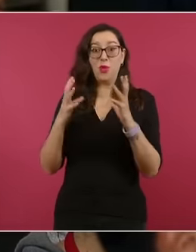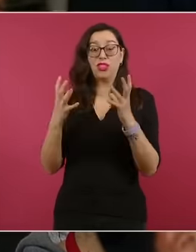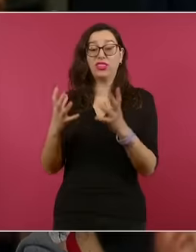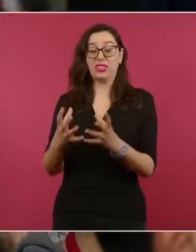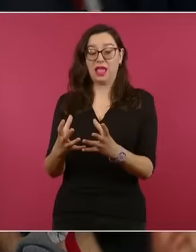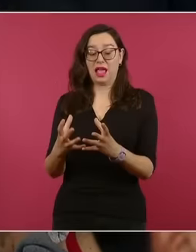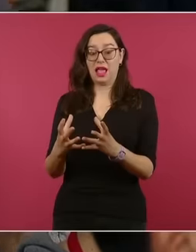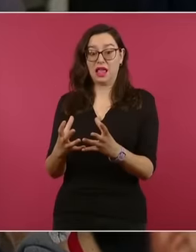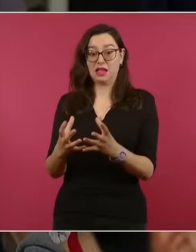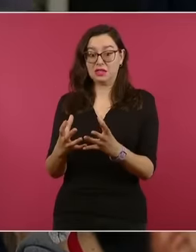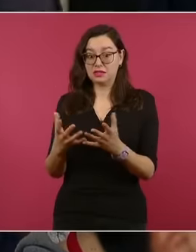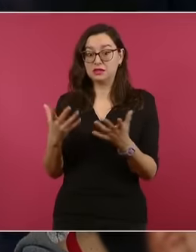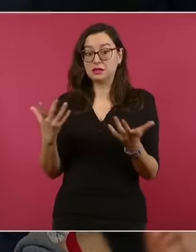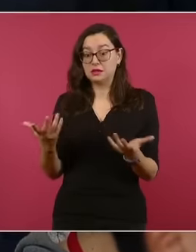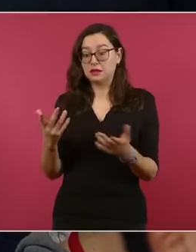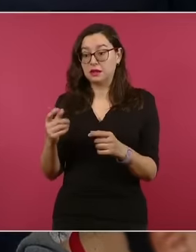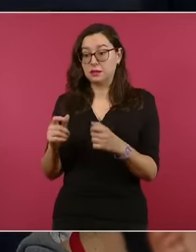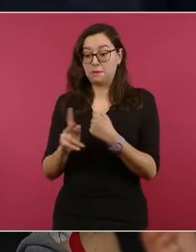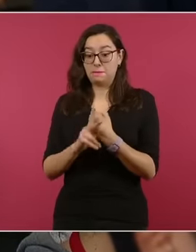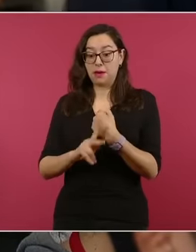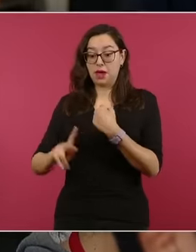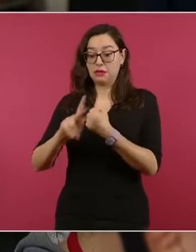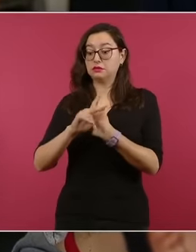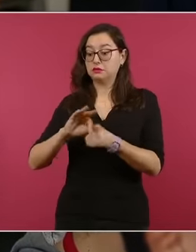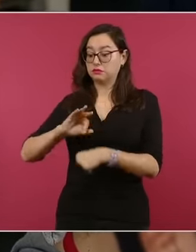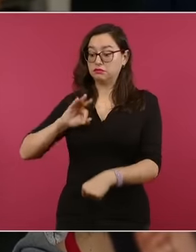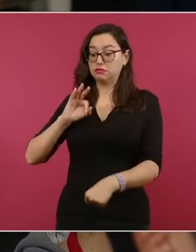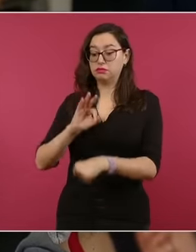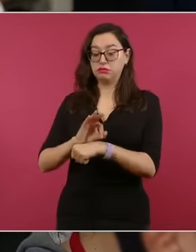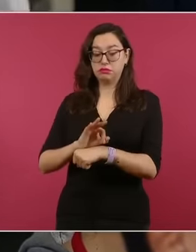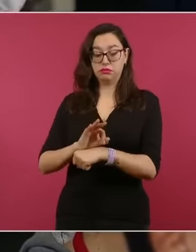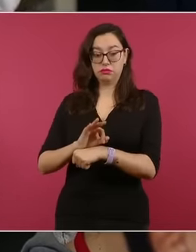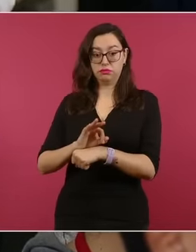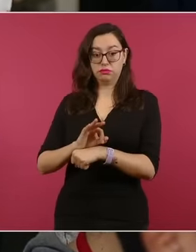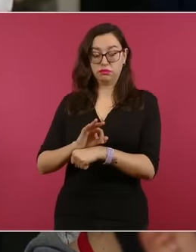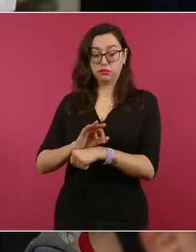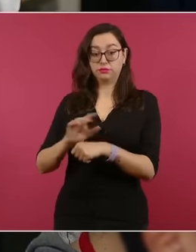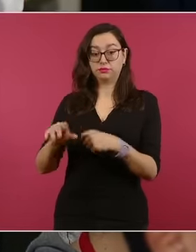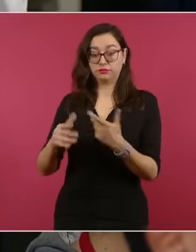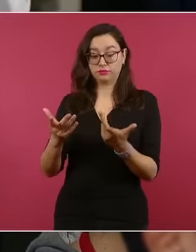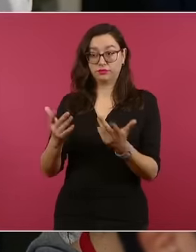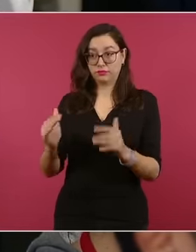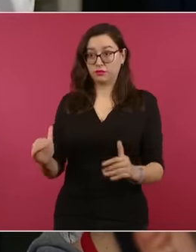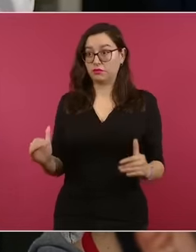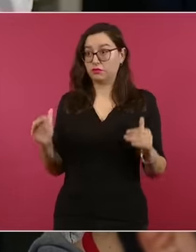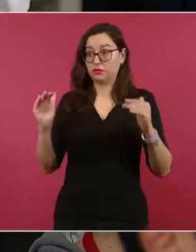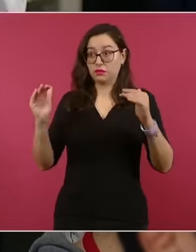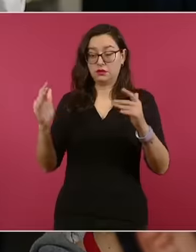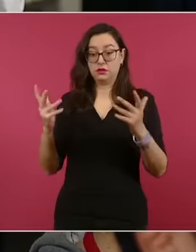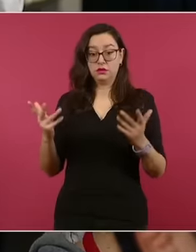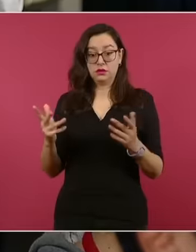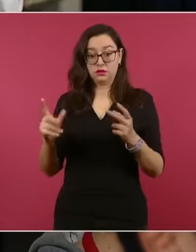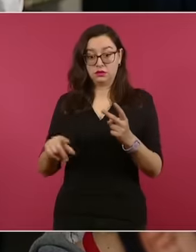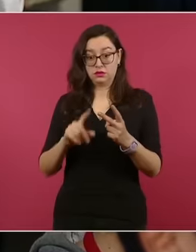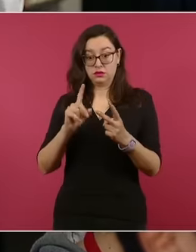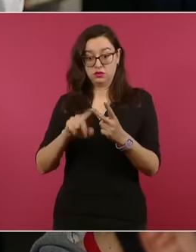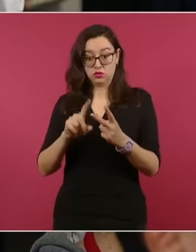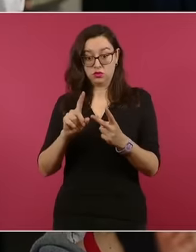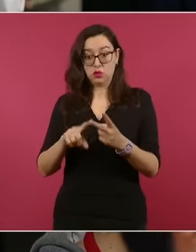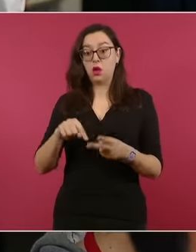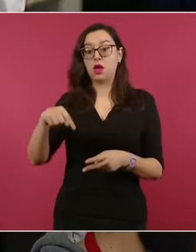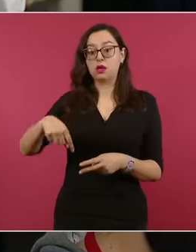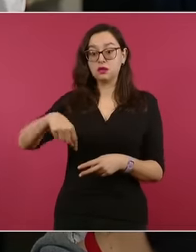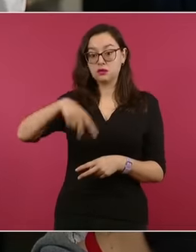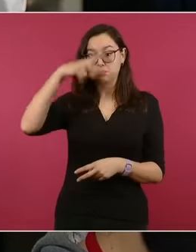defendiendo la soberanía nacional? Y segunda, aprovechando, pues están pidiendo a nivel nacional aquí en